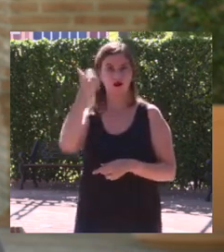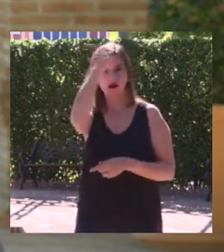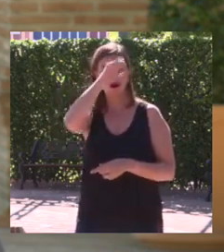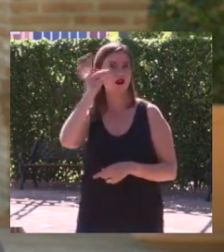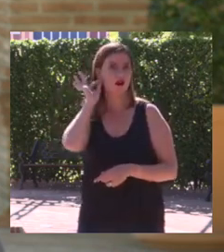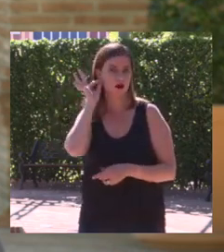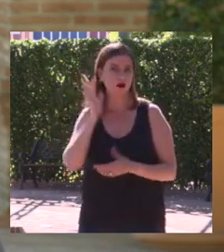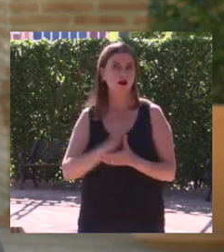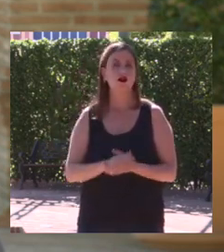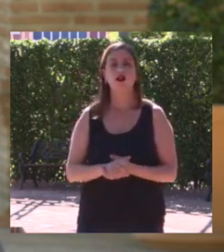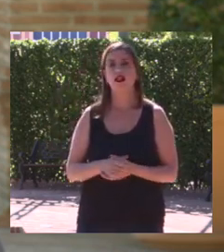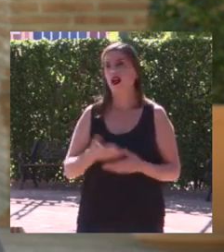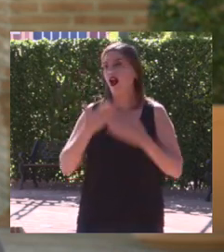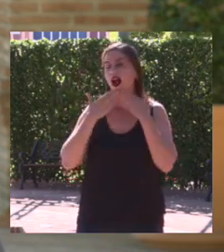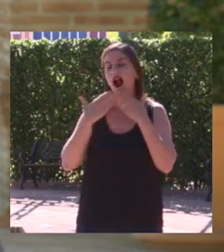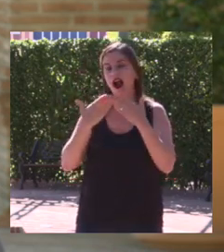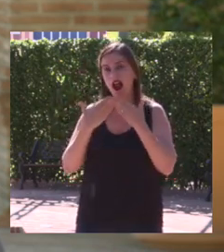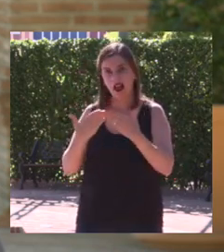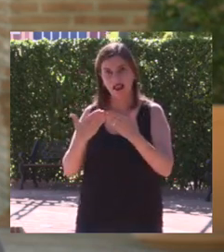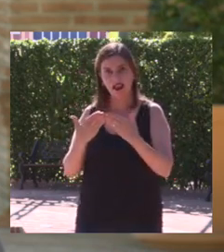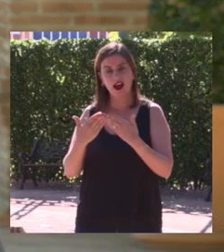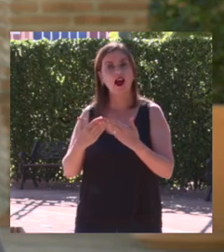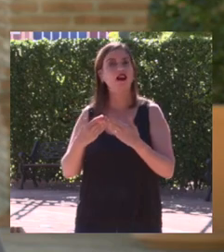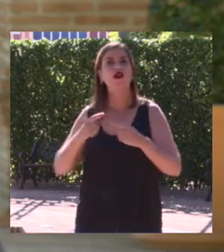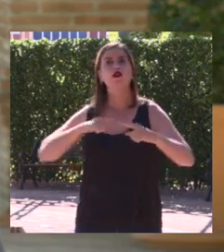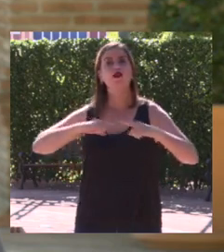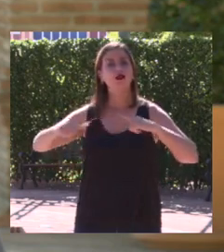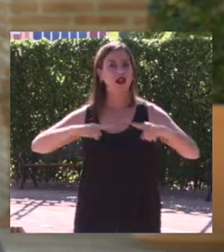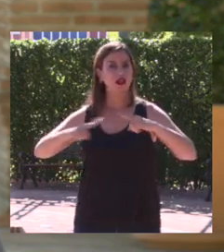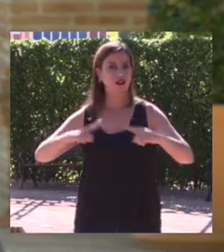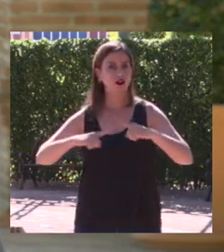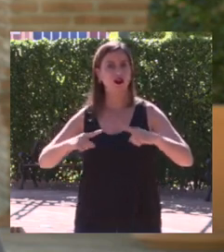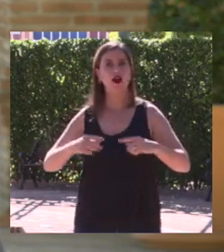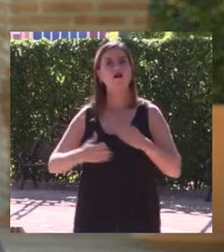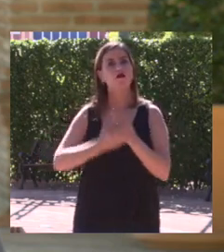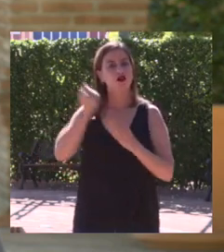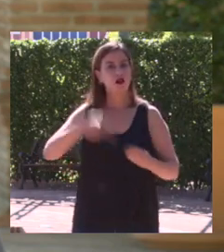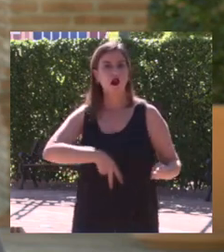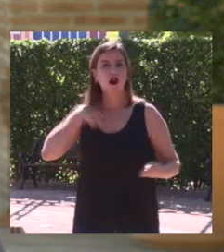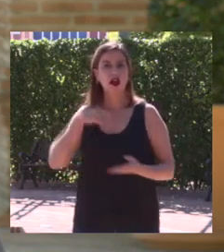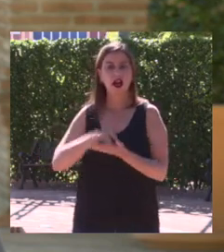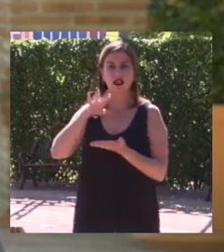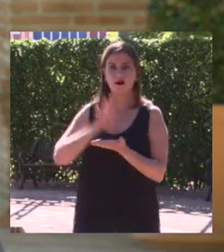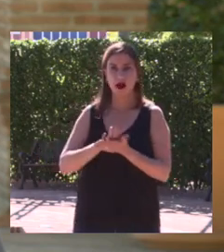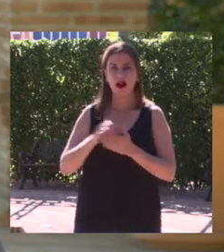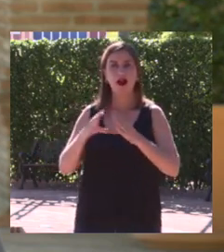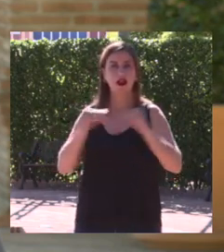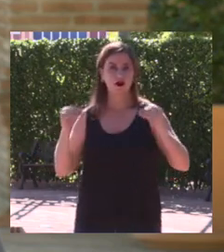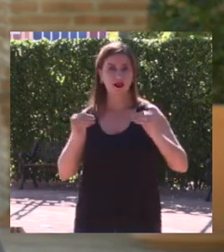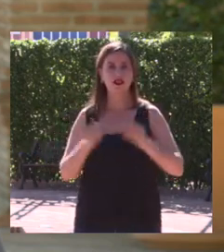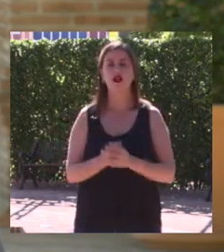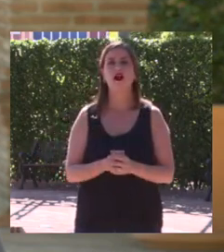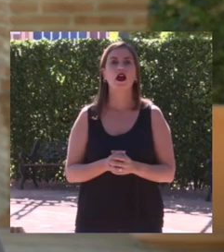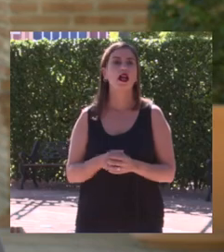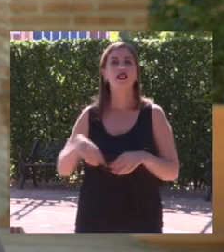tengo necesariamente que darle las gracias al director de la Fundación General de la Universidad de Málaga, el profesor Diego